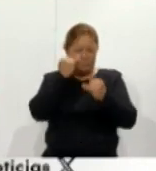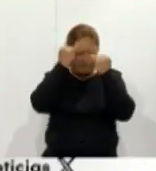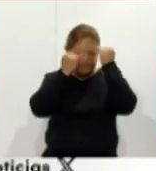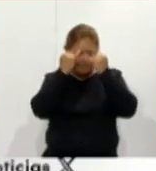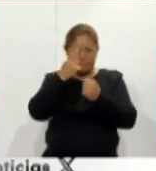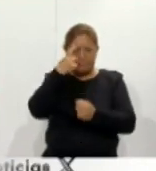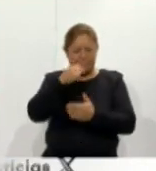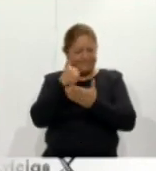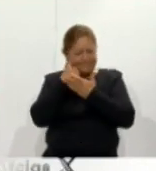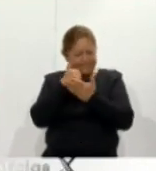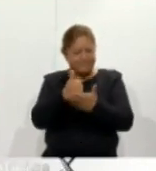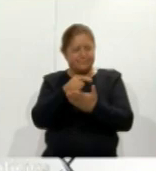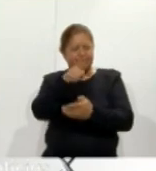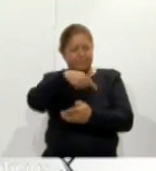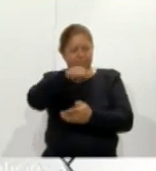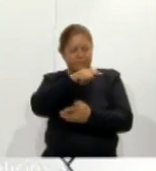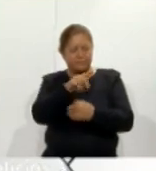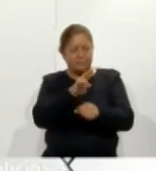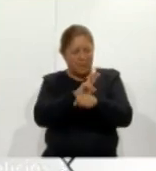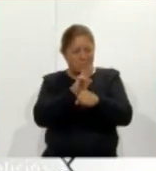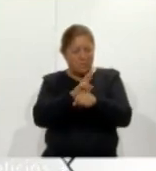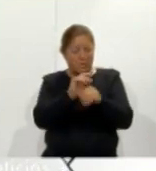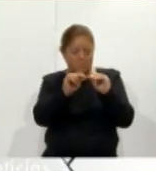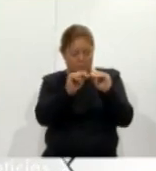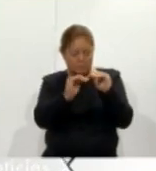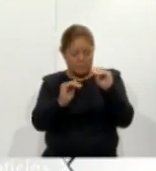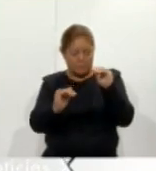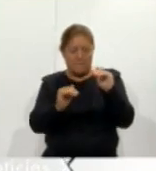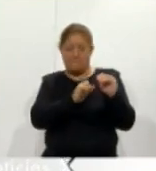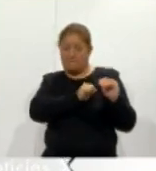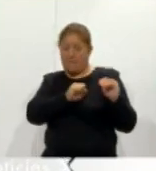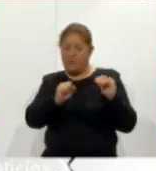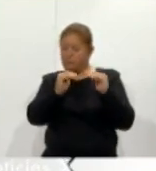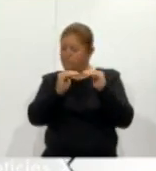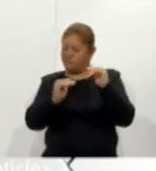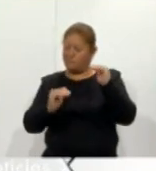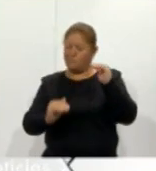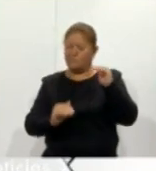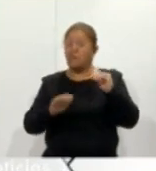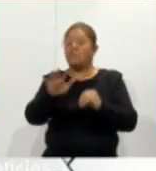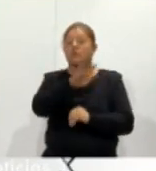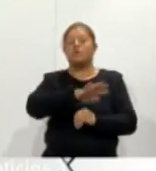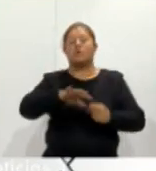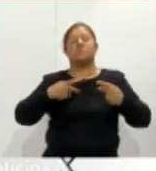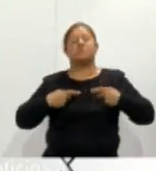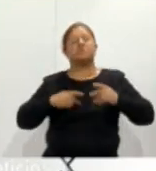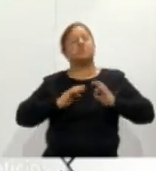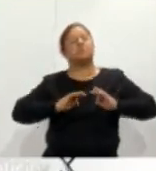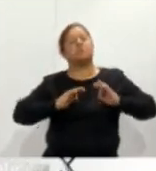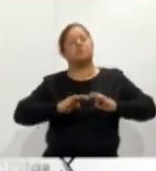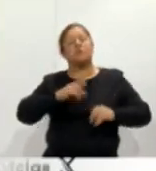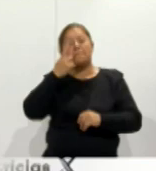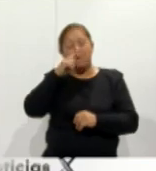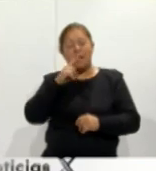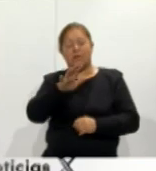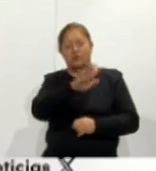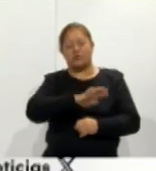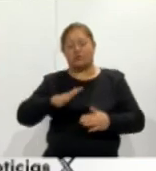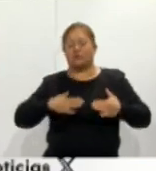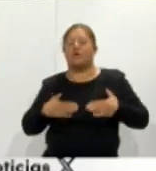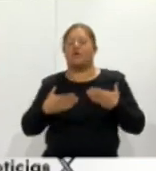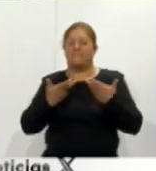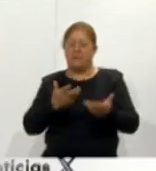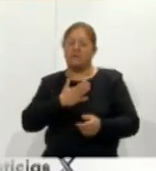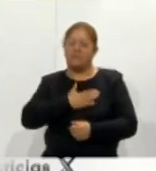delictiva y alcanzar los resultados que nuestros ciudadanos exigen, siendo necesarios para recuperar la confianza de la sociedad. Estos